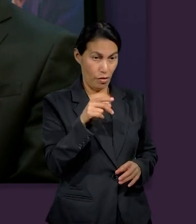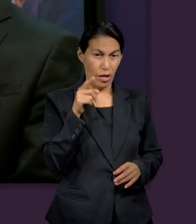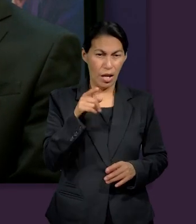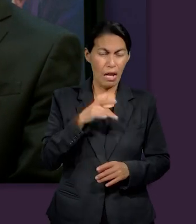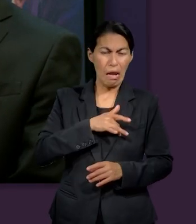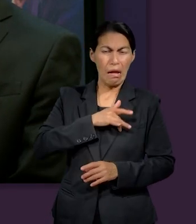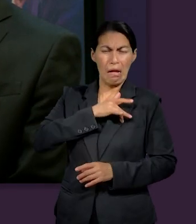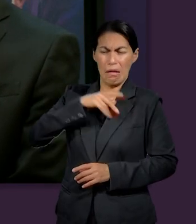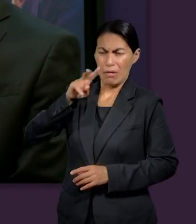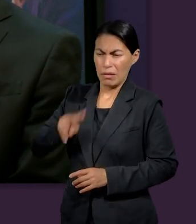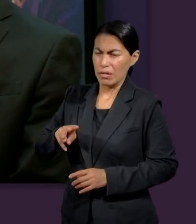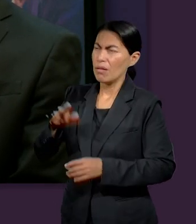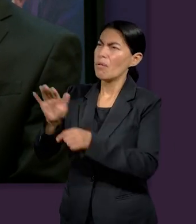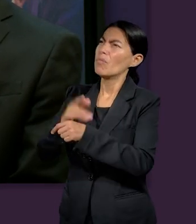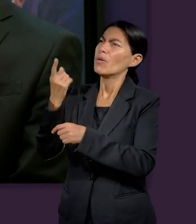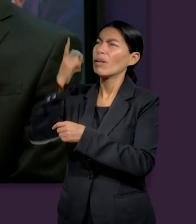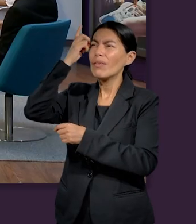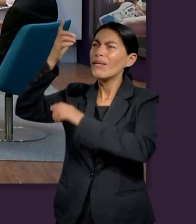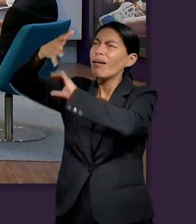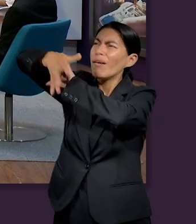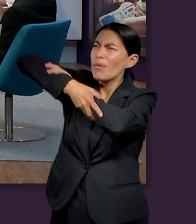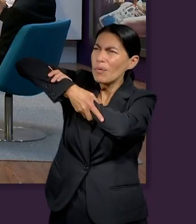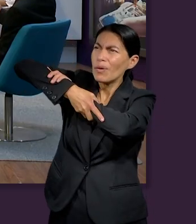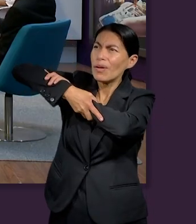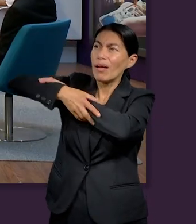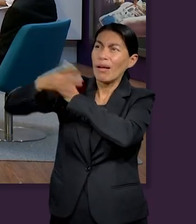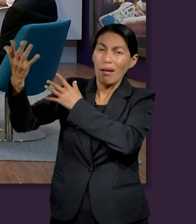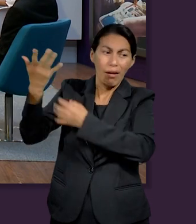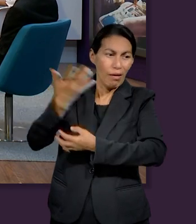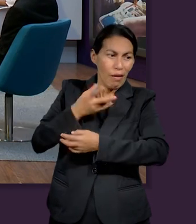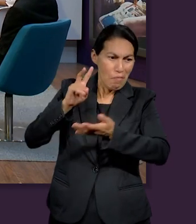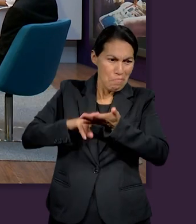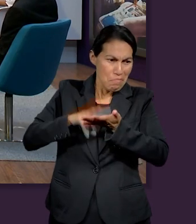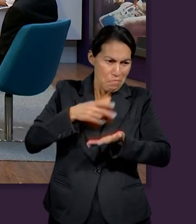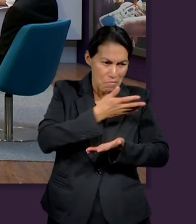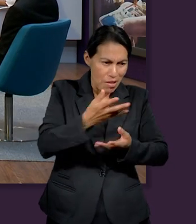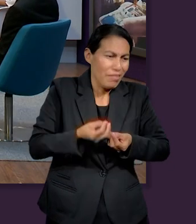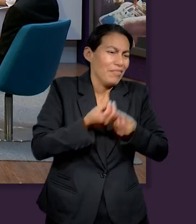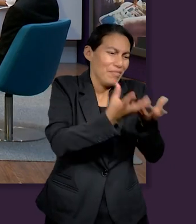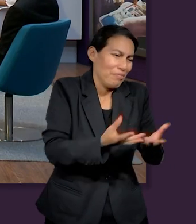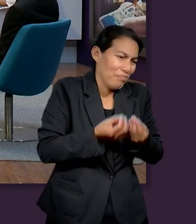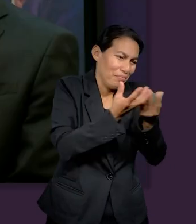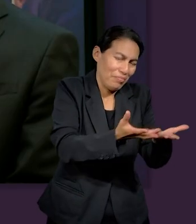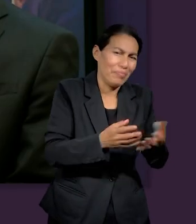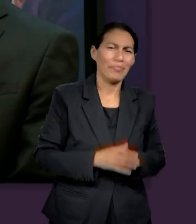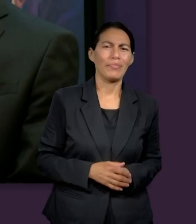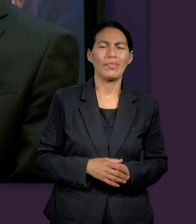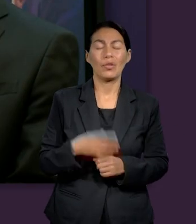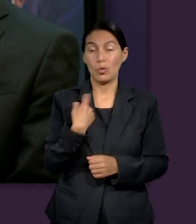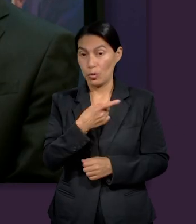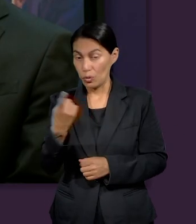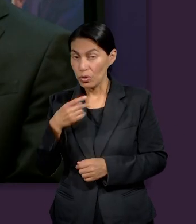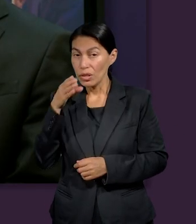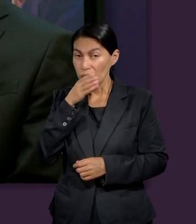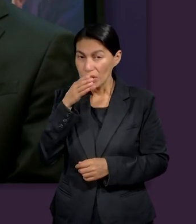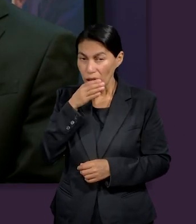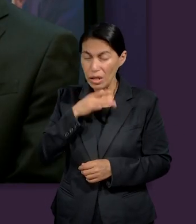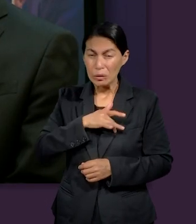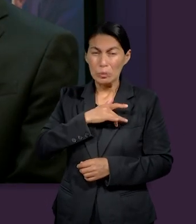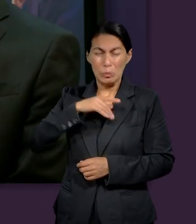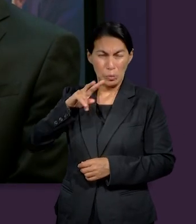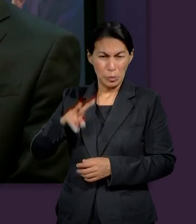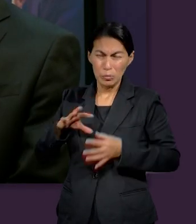y sabe que ellos son representantes de Dios también así que yo creo que como cristianos